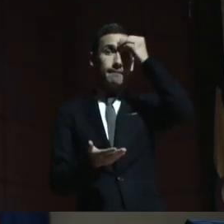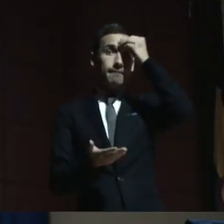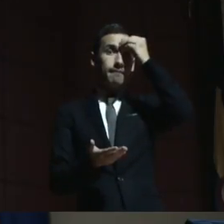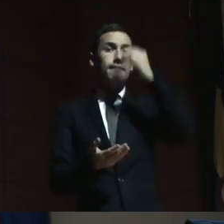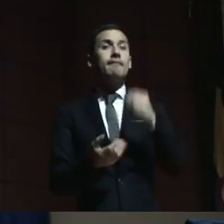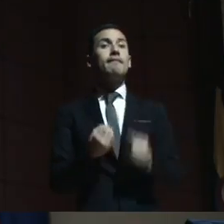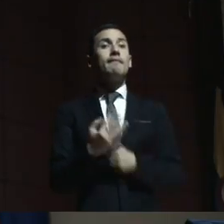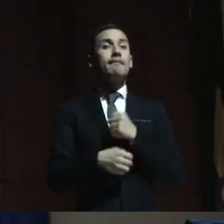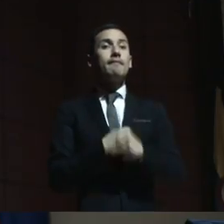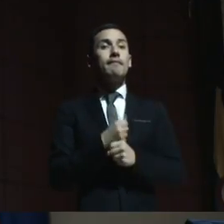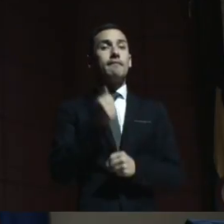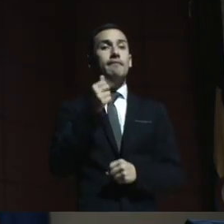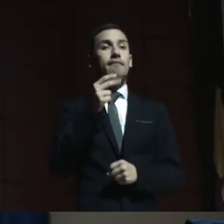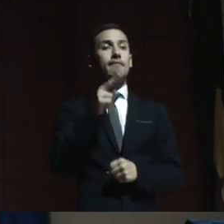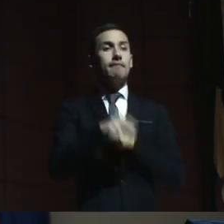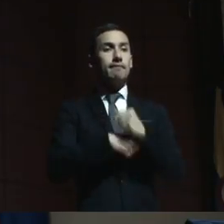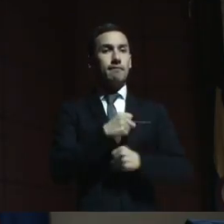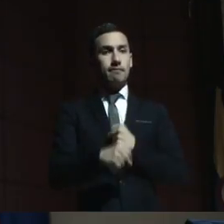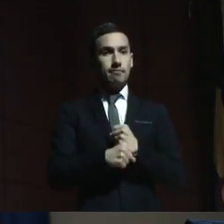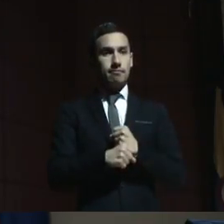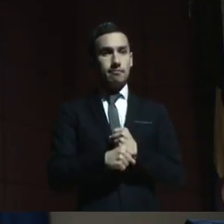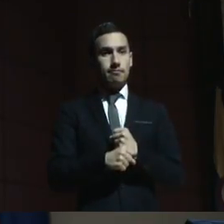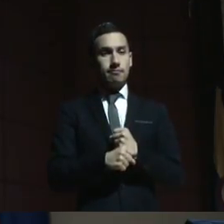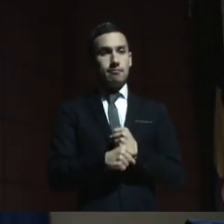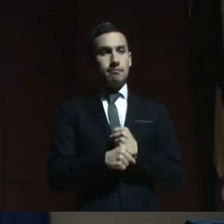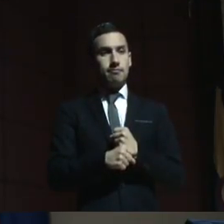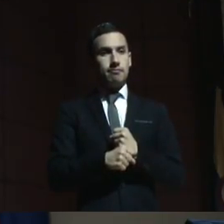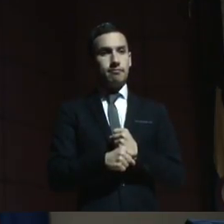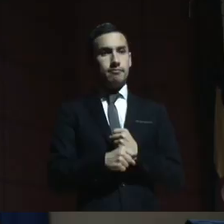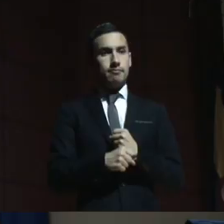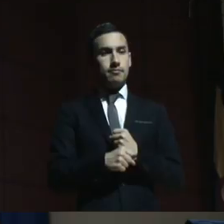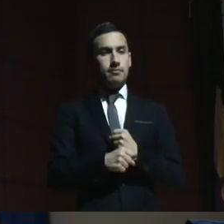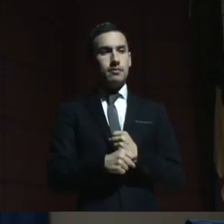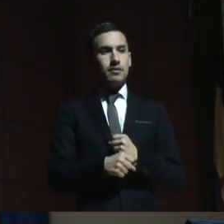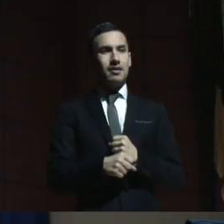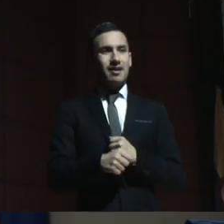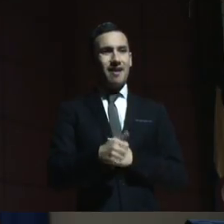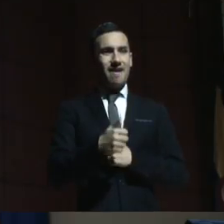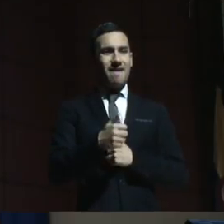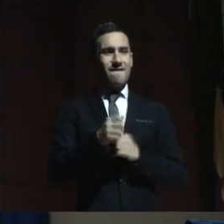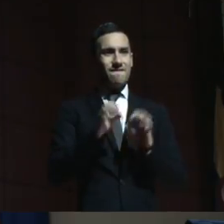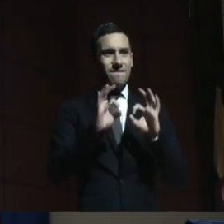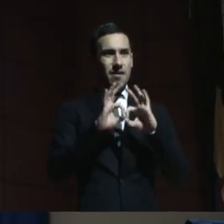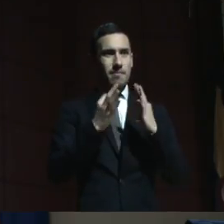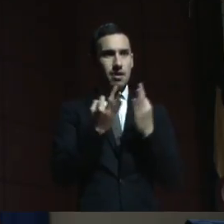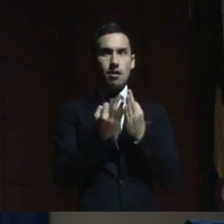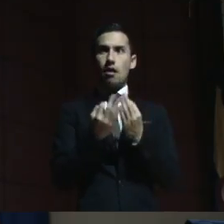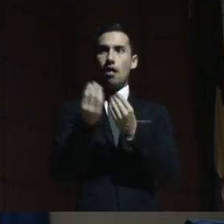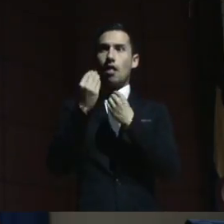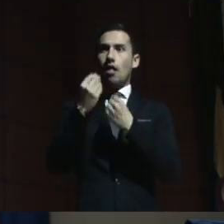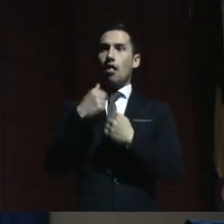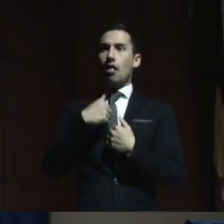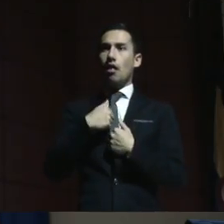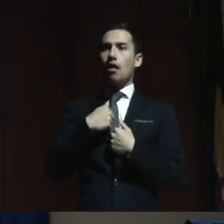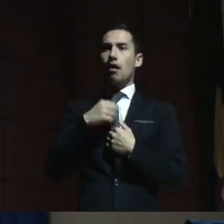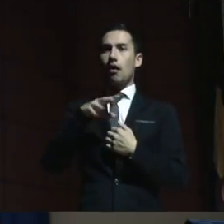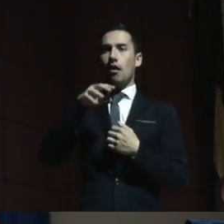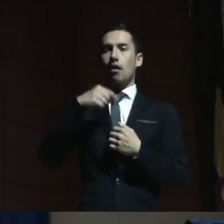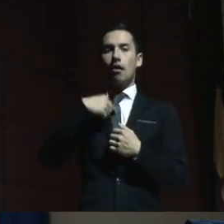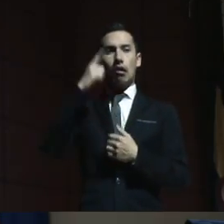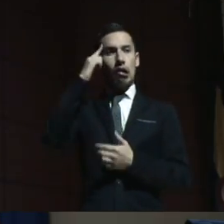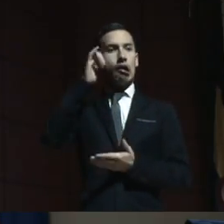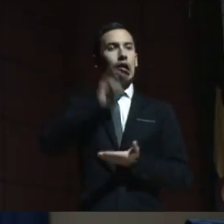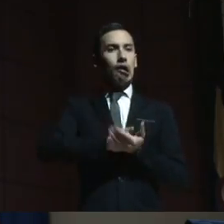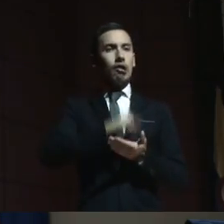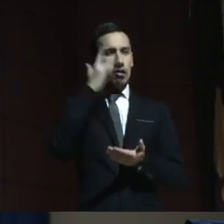12 años. Entonces, la familia la autoconvencen y ahí las instituciones prestadoras de servicio de